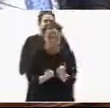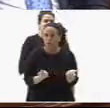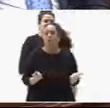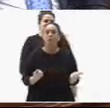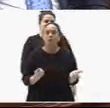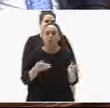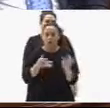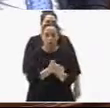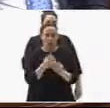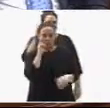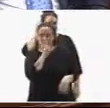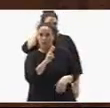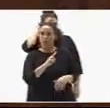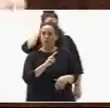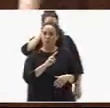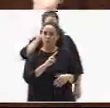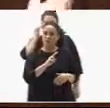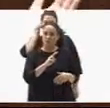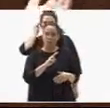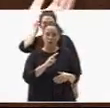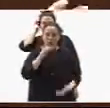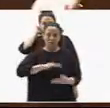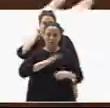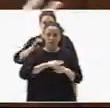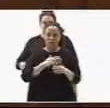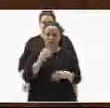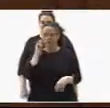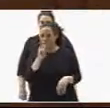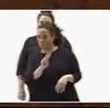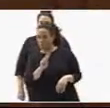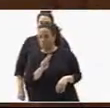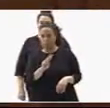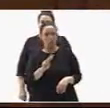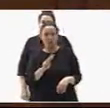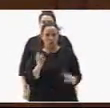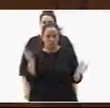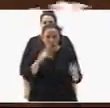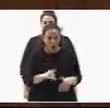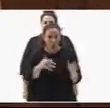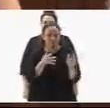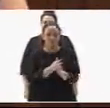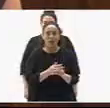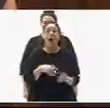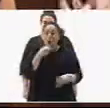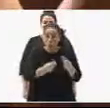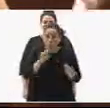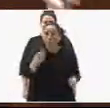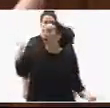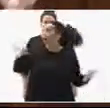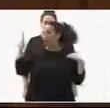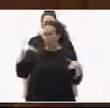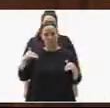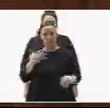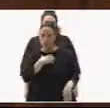su capacidad de huir hacia adelante y de tirar la piedra y luego esconder la mano. No, no habla usted del interés